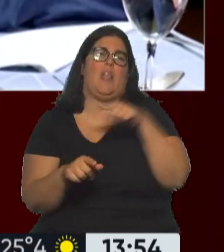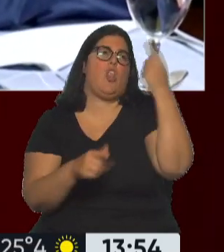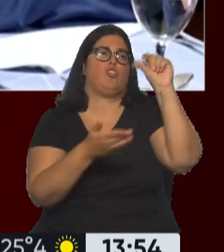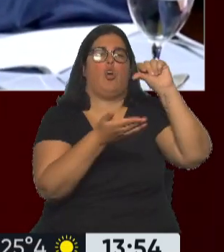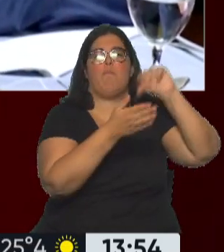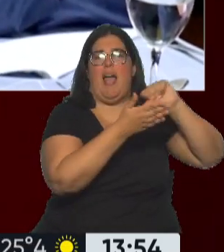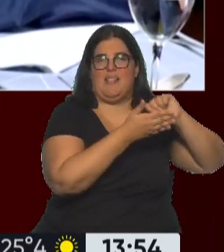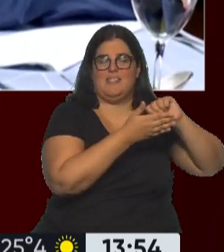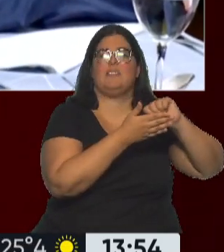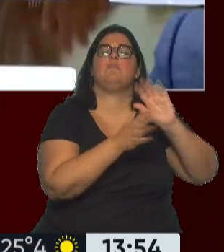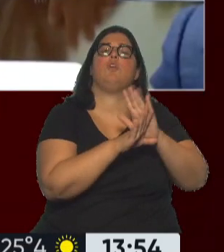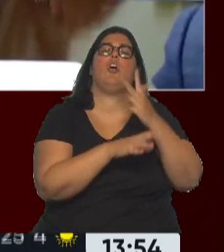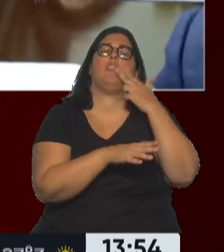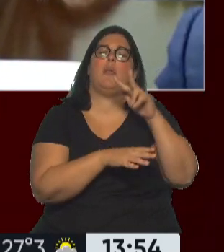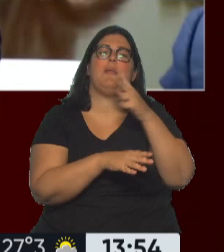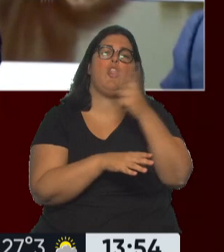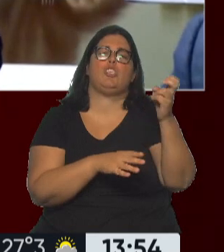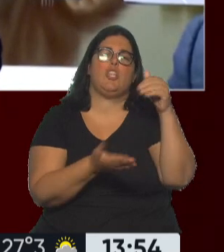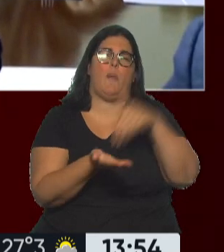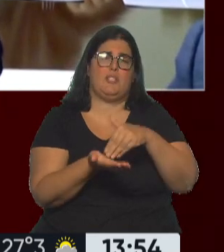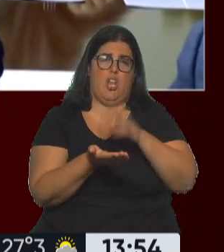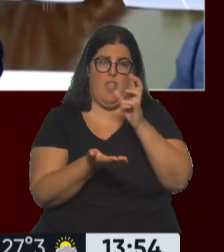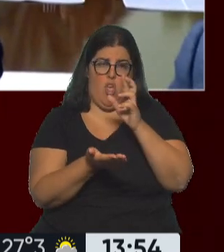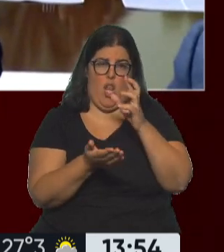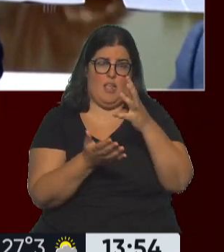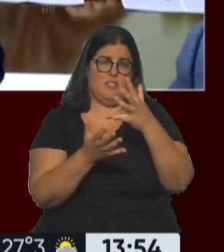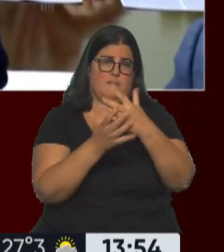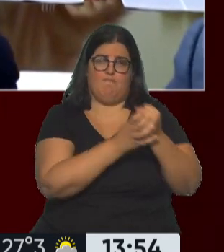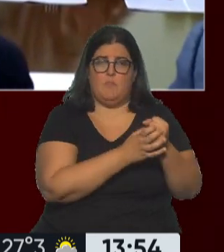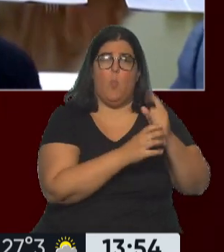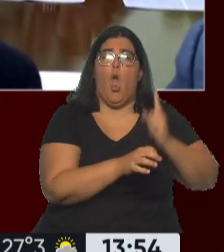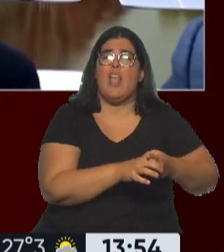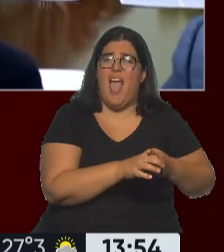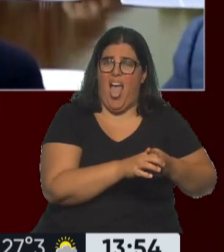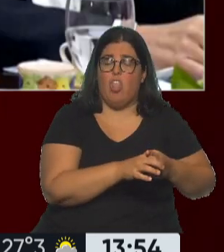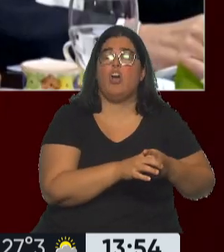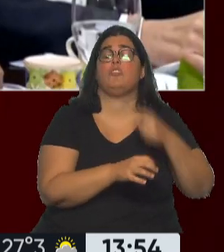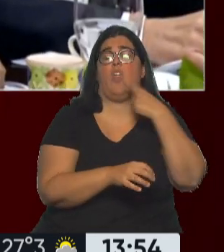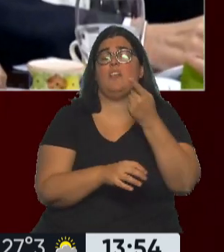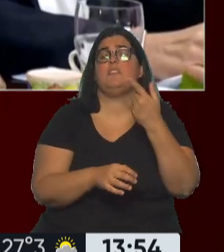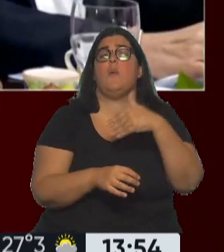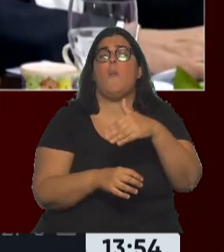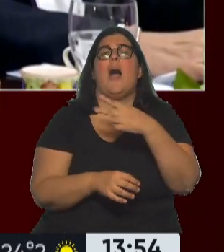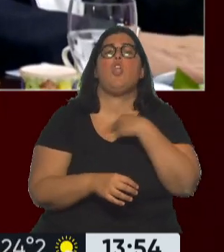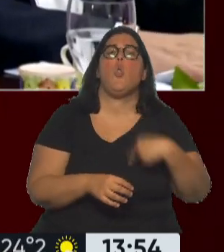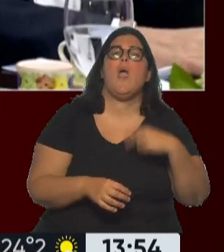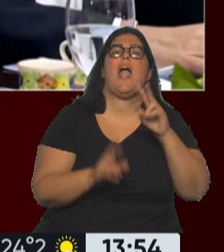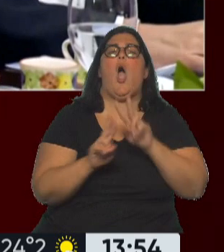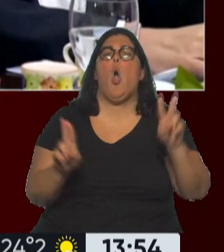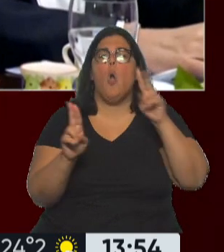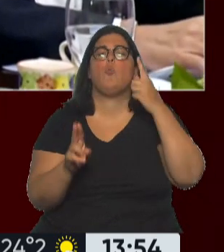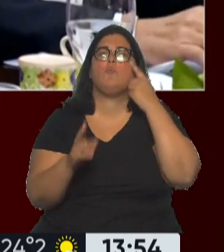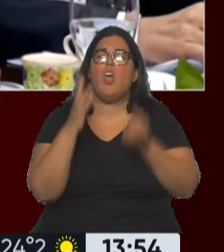3.200 millones de dólares. se había manifestado que se iba a crear un fondo bajo la supervisión de Noruega y de la ONU que